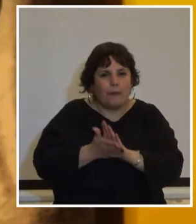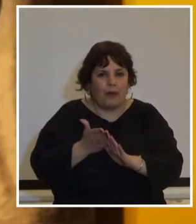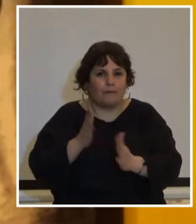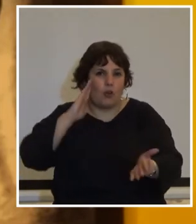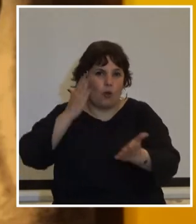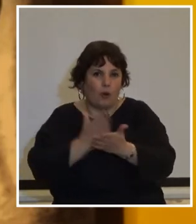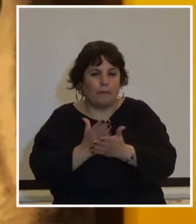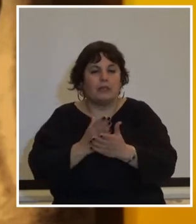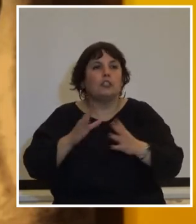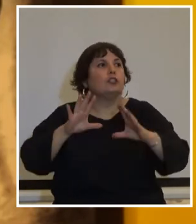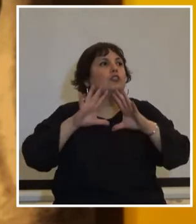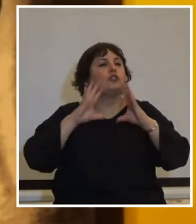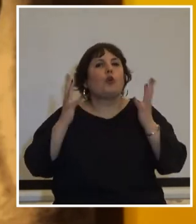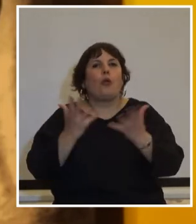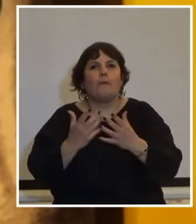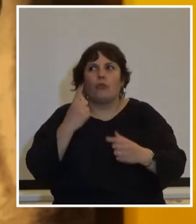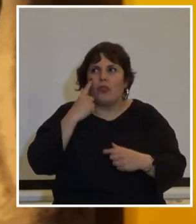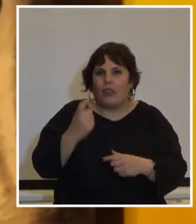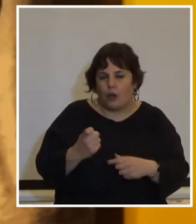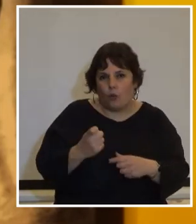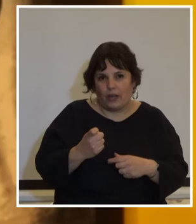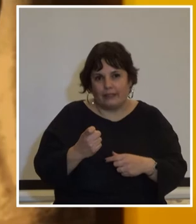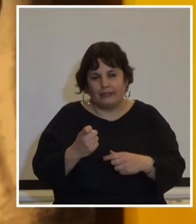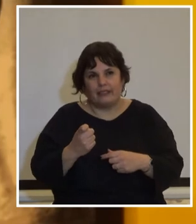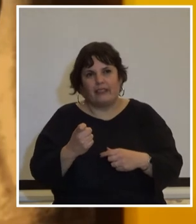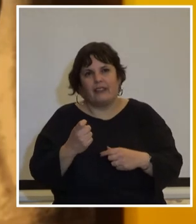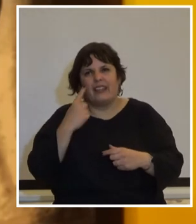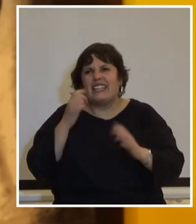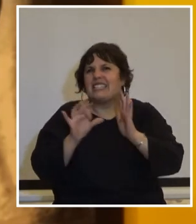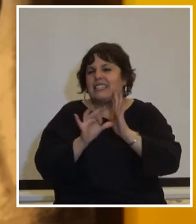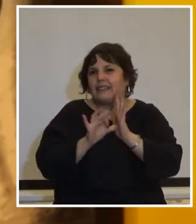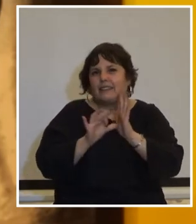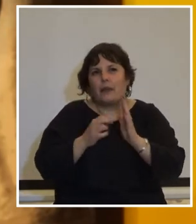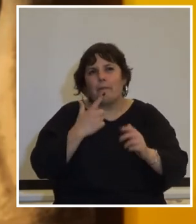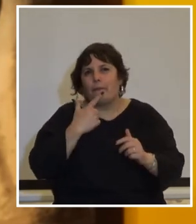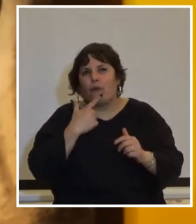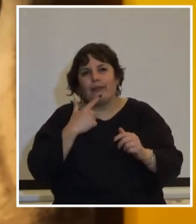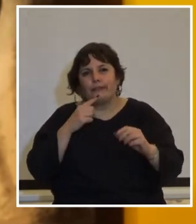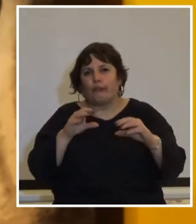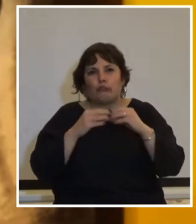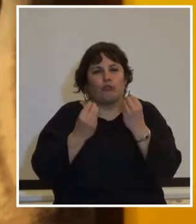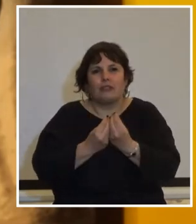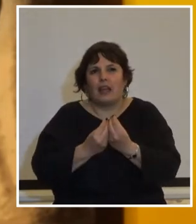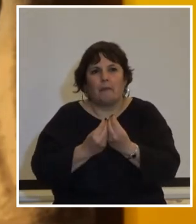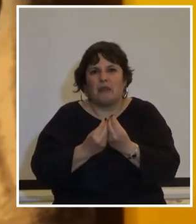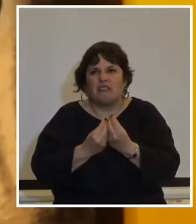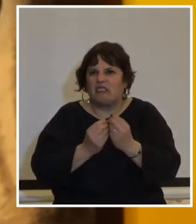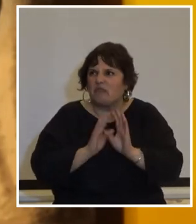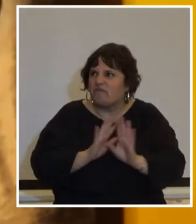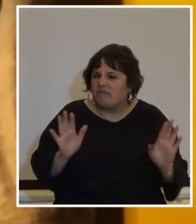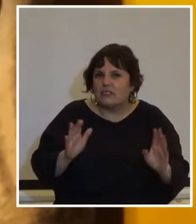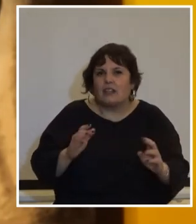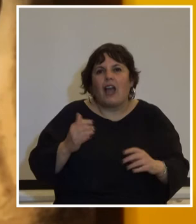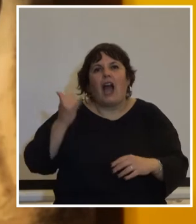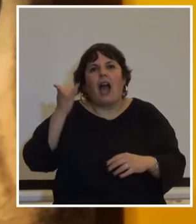todo el mundo se daba cuenta de que el sistema político estaba totalmente agotado de que